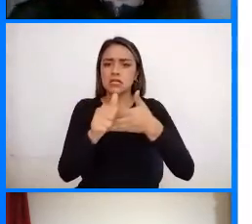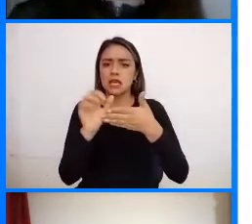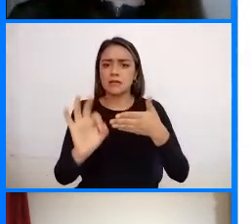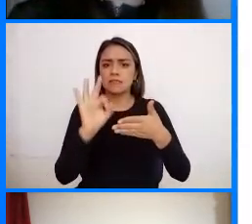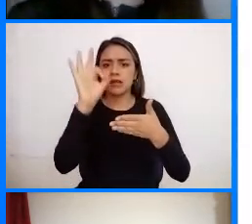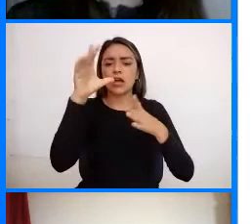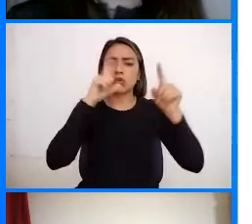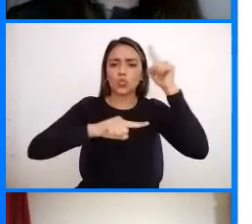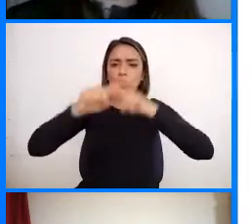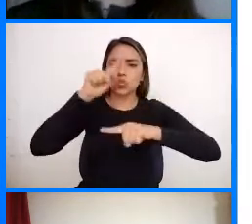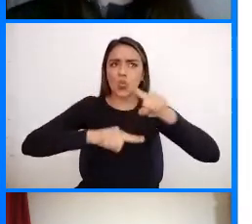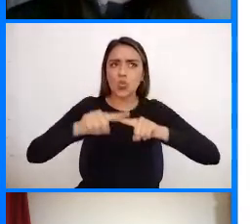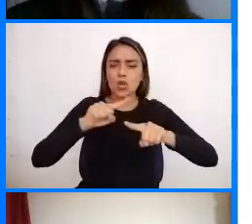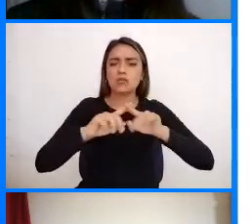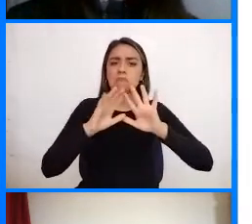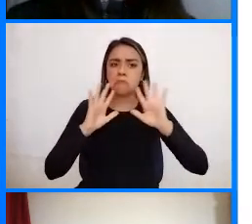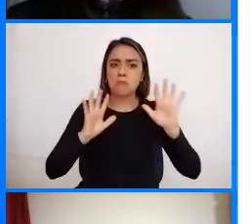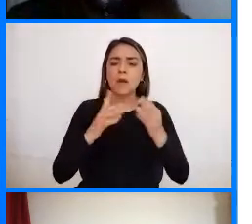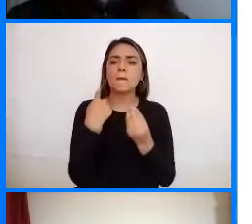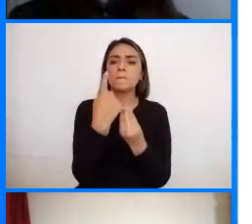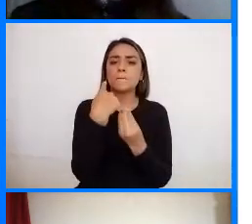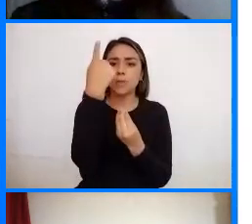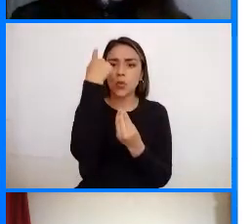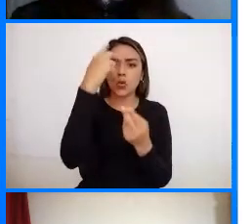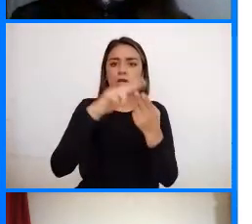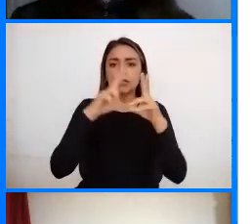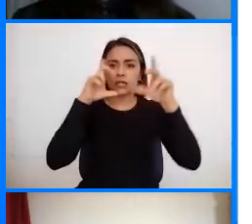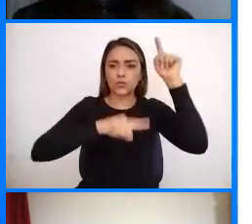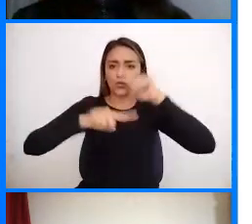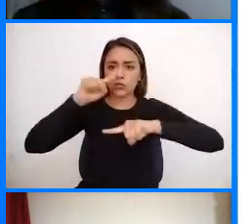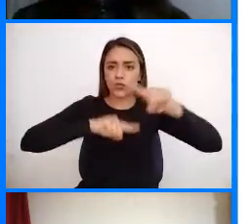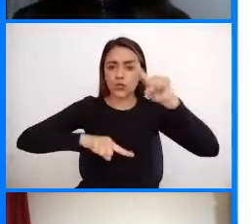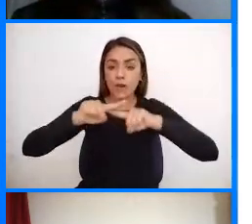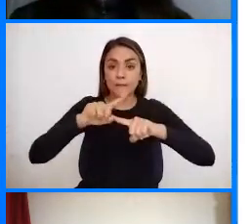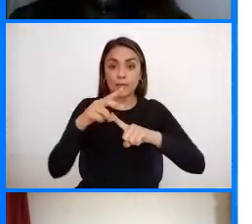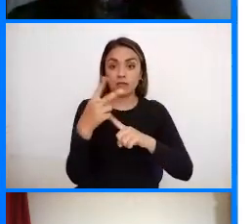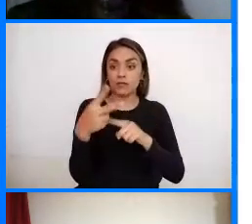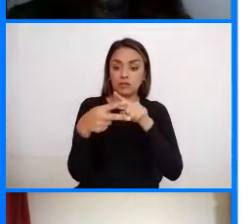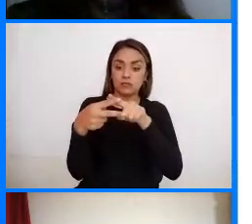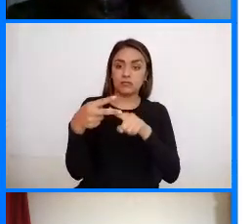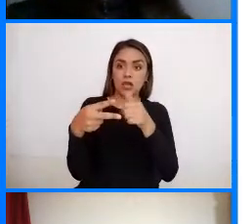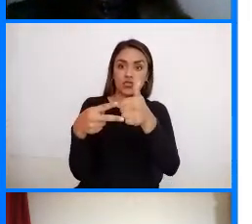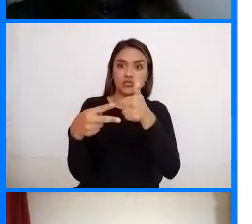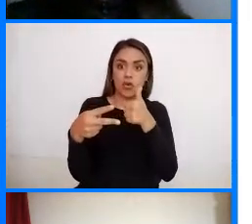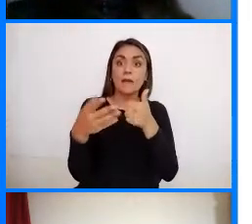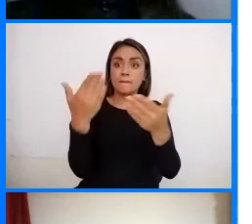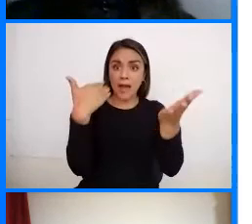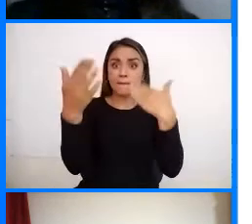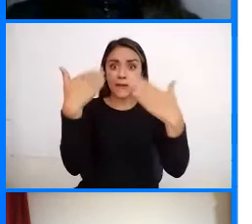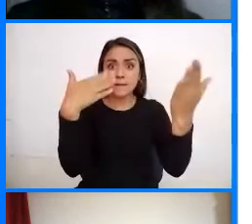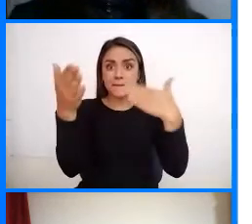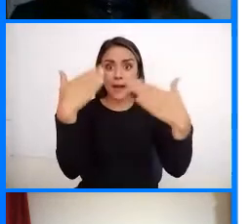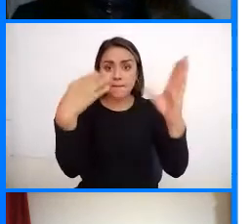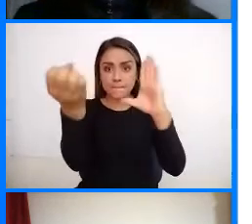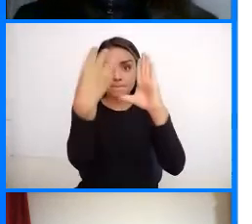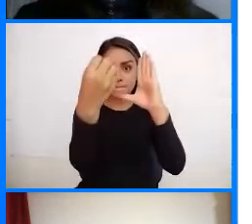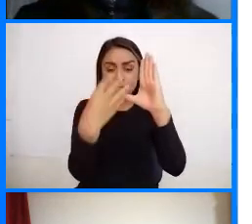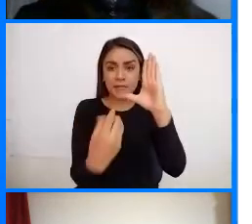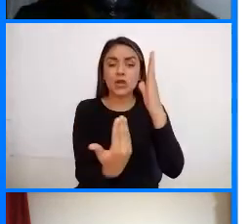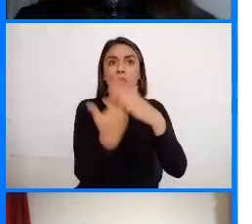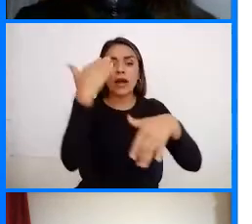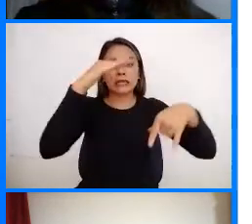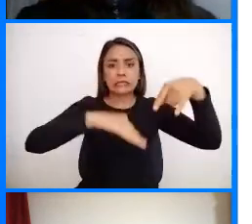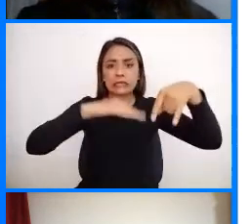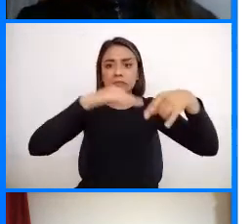turística Muy bien Política del turismo Pero solo dos nos han colaborado Vamos chicos Nuevas tendencias